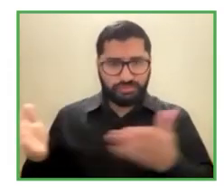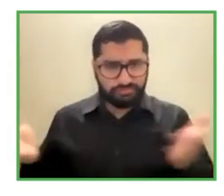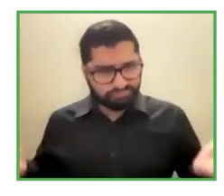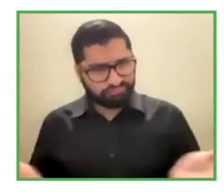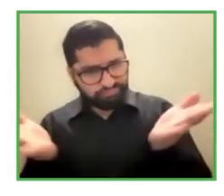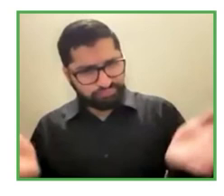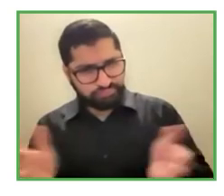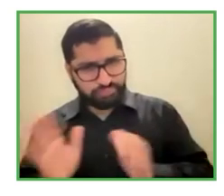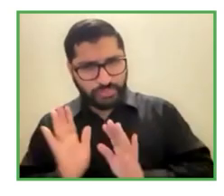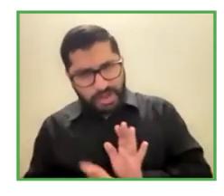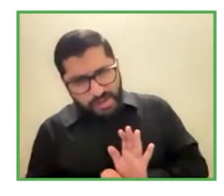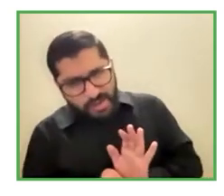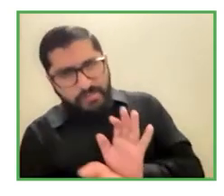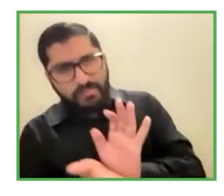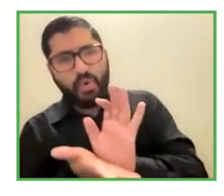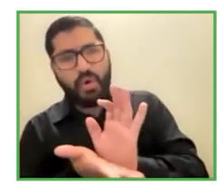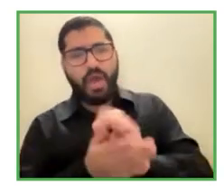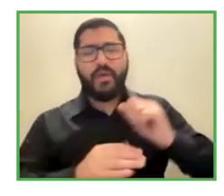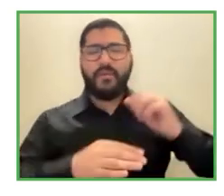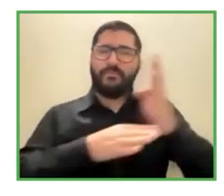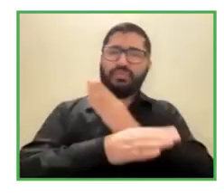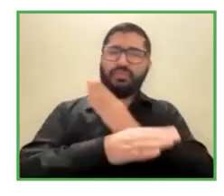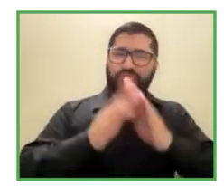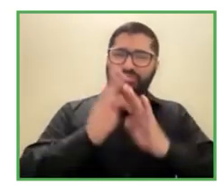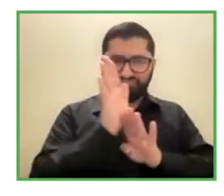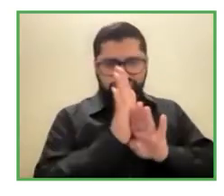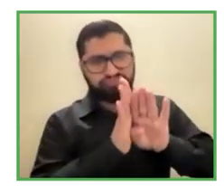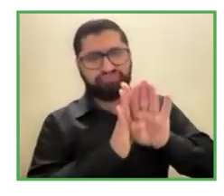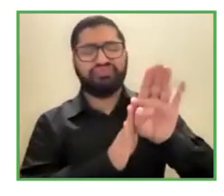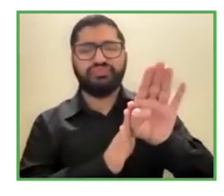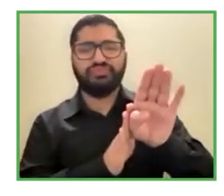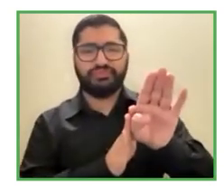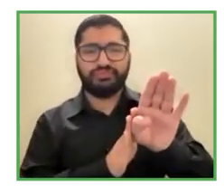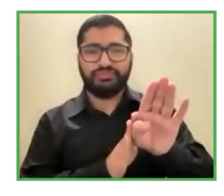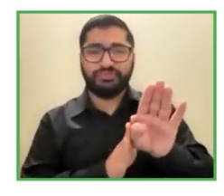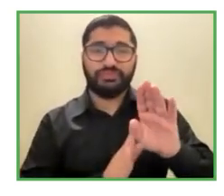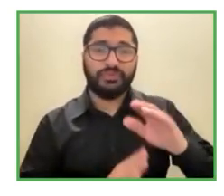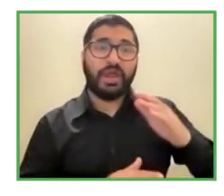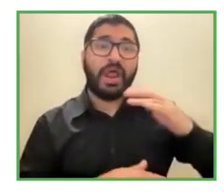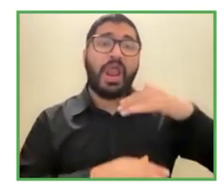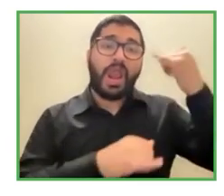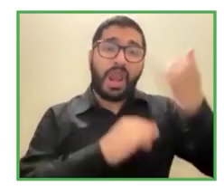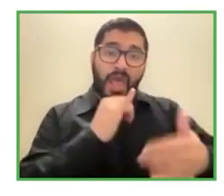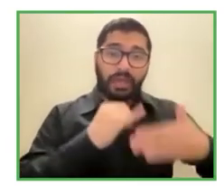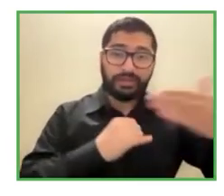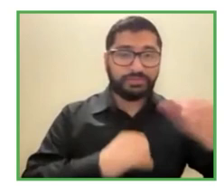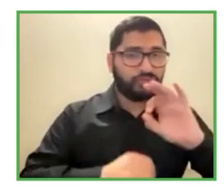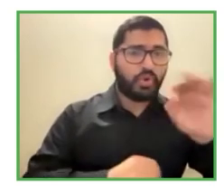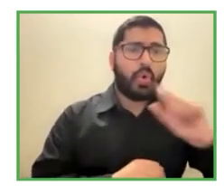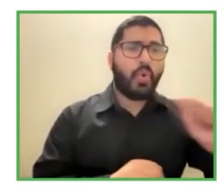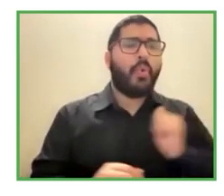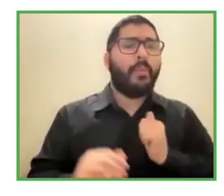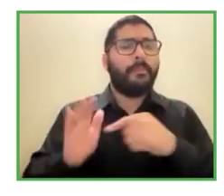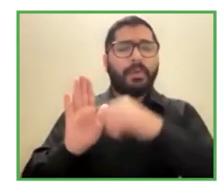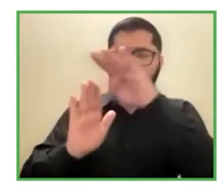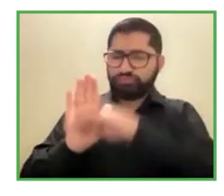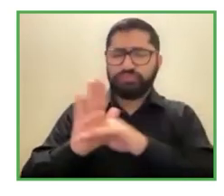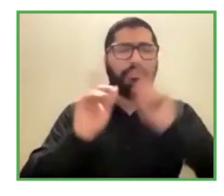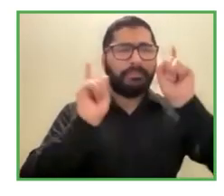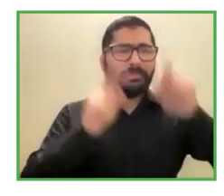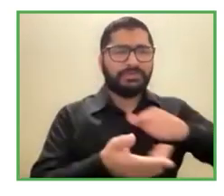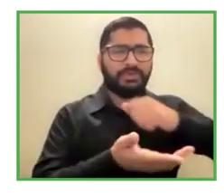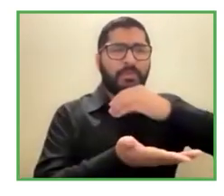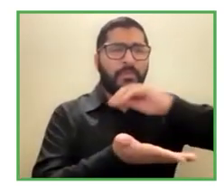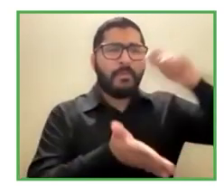pero que ellos lo hagan porque ellos quieren sin importar tanto el porcentaje la verdad que yo creo que en la